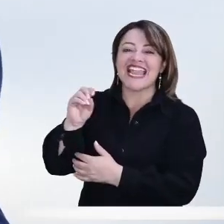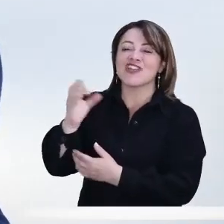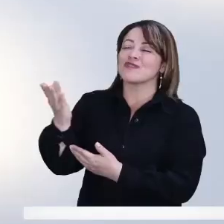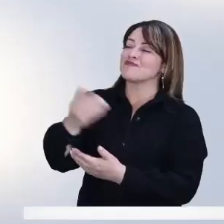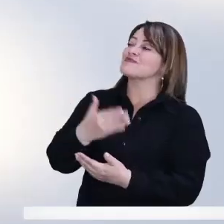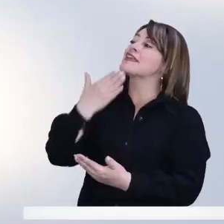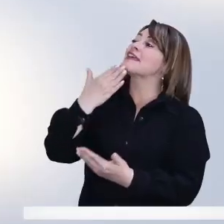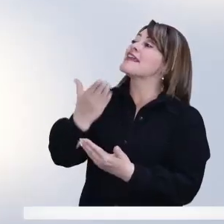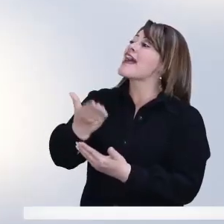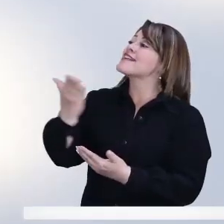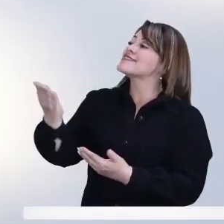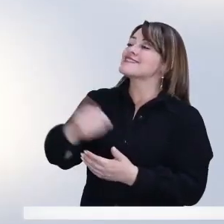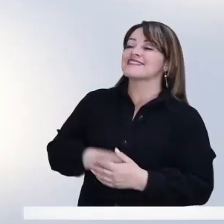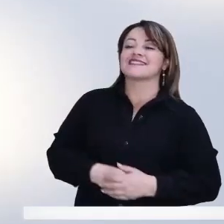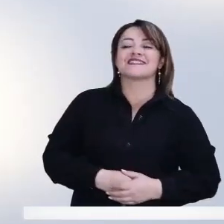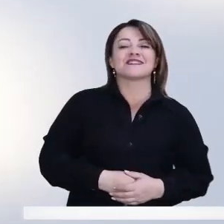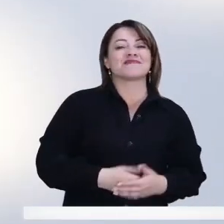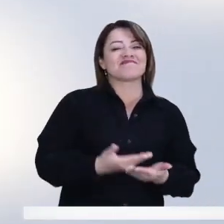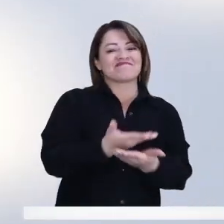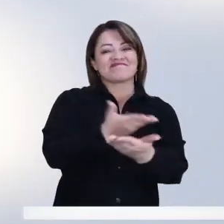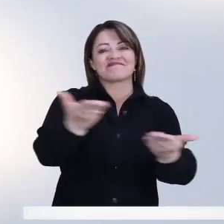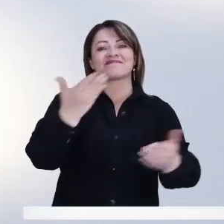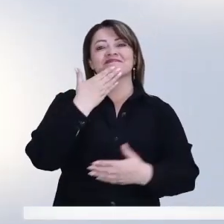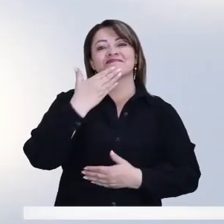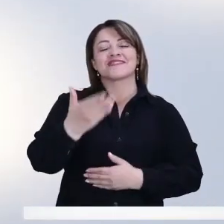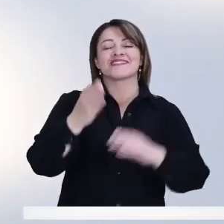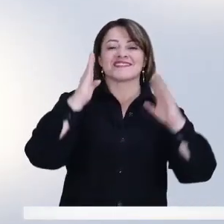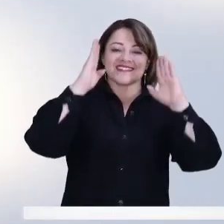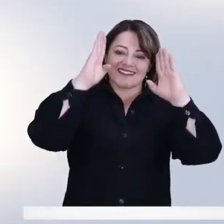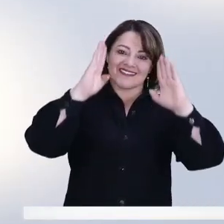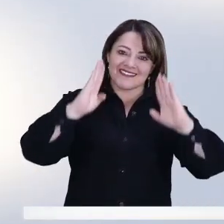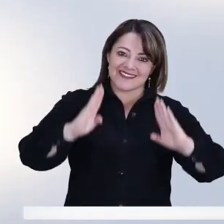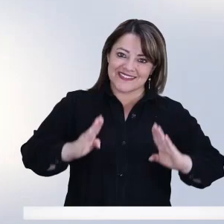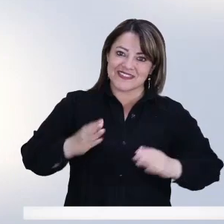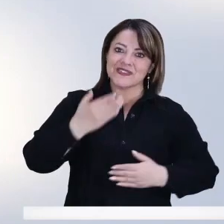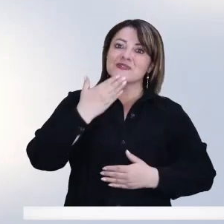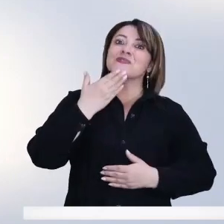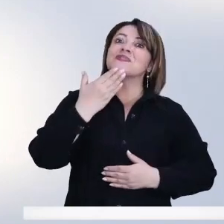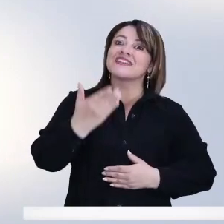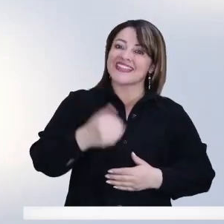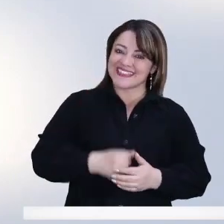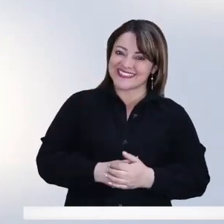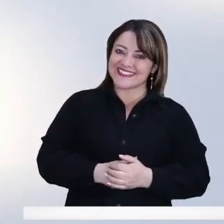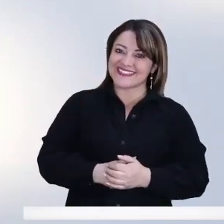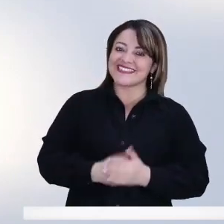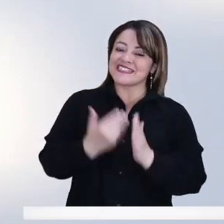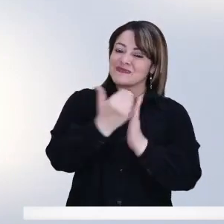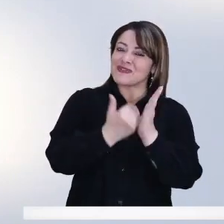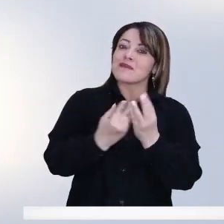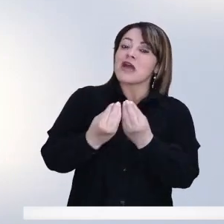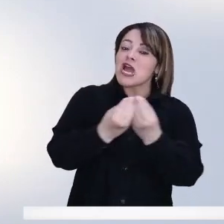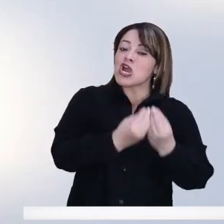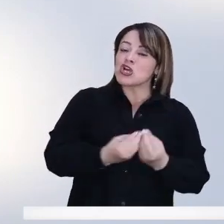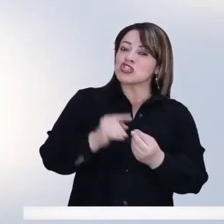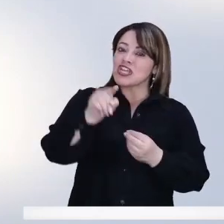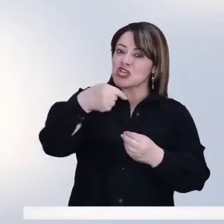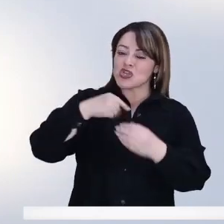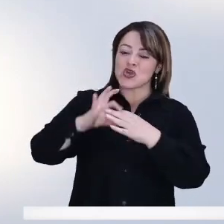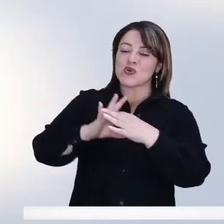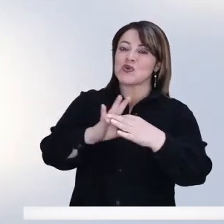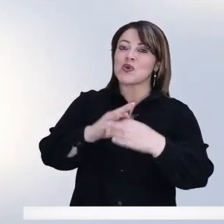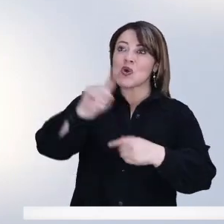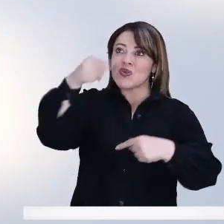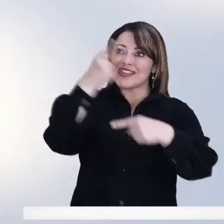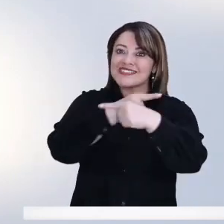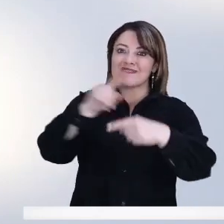Celio. A ustedes muchísimas gracias y por supuesto a ustedes también gracias por estar en sintonía con nosotros. Nos